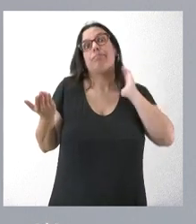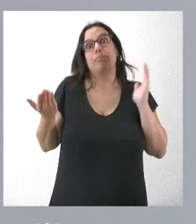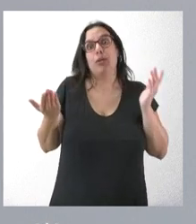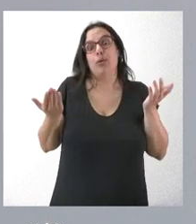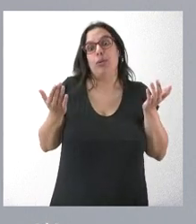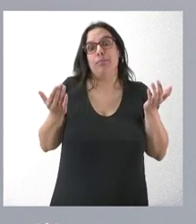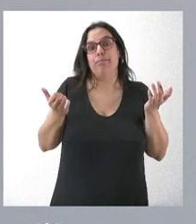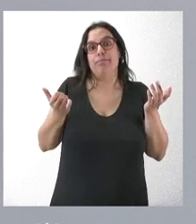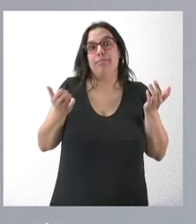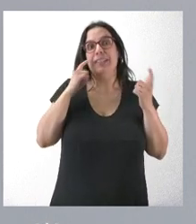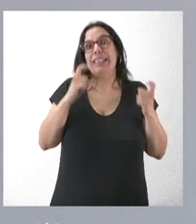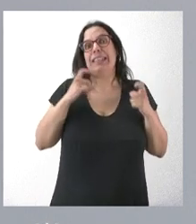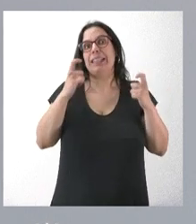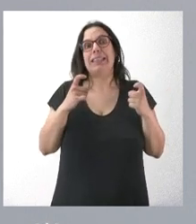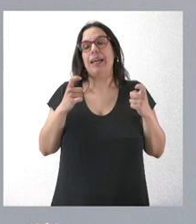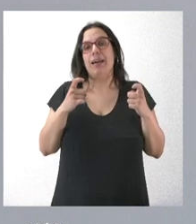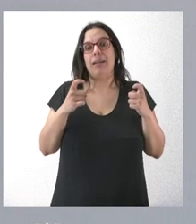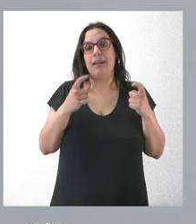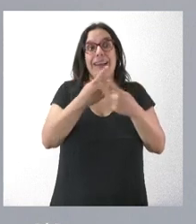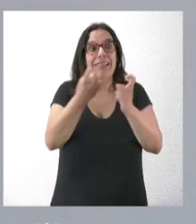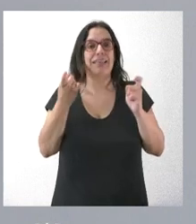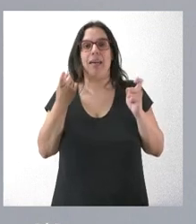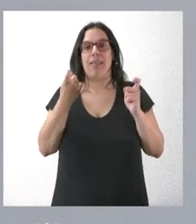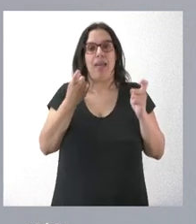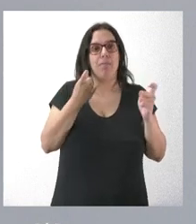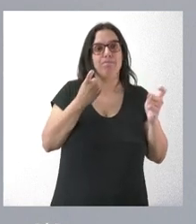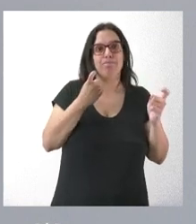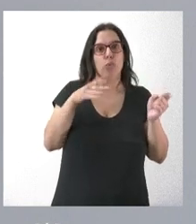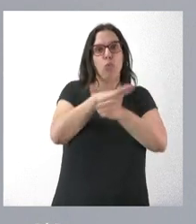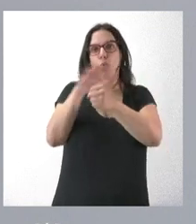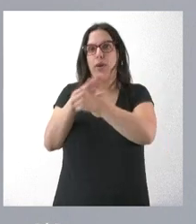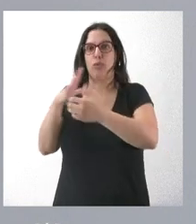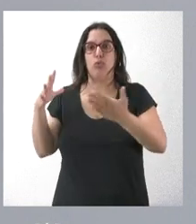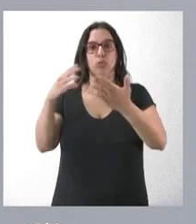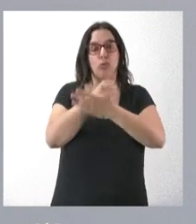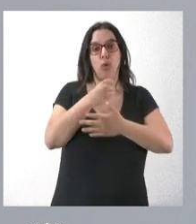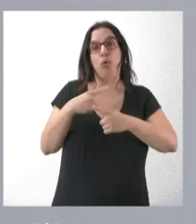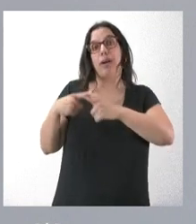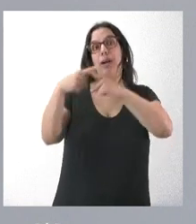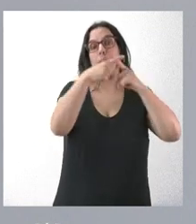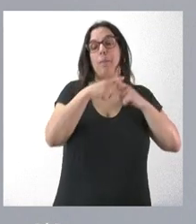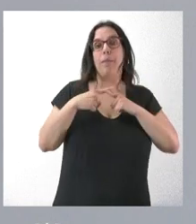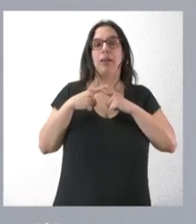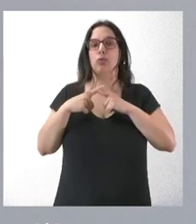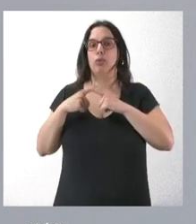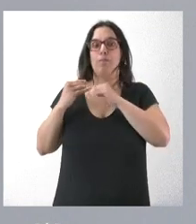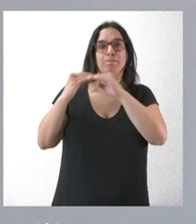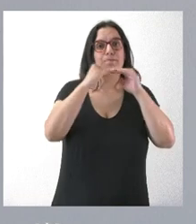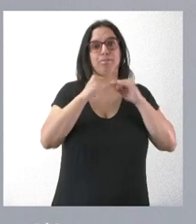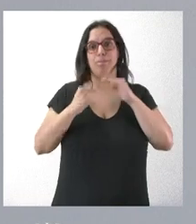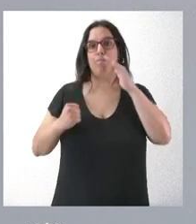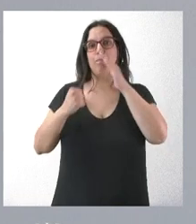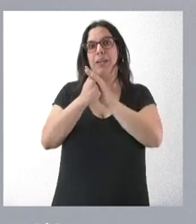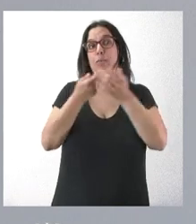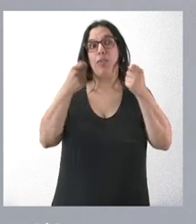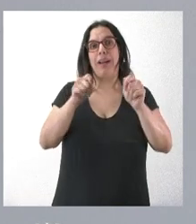procurar que hagamos frente a todas las necesidades que tenemos encima de la mesa, que la distribución sea lo más equitativa posible y que no tengamos que cerrar